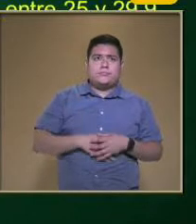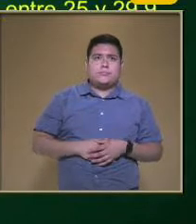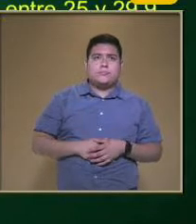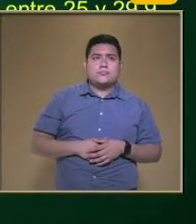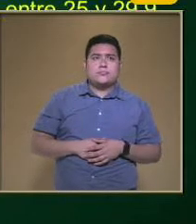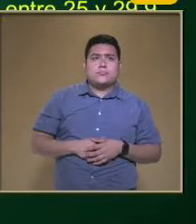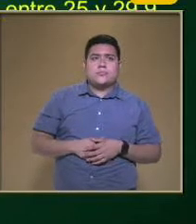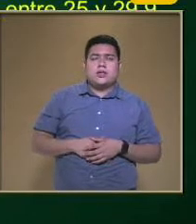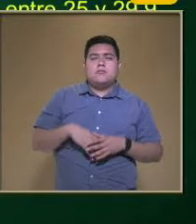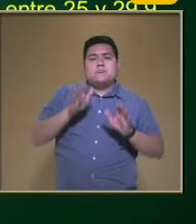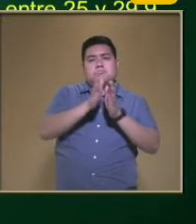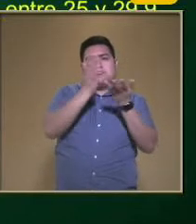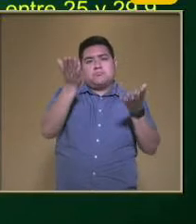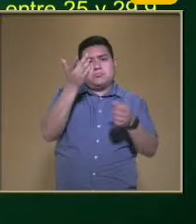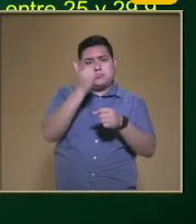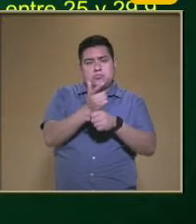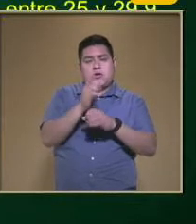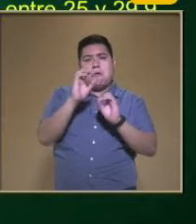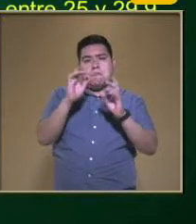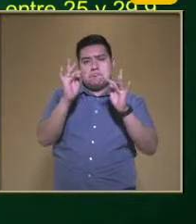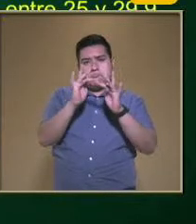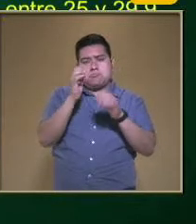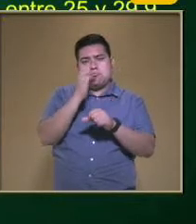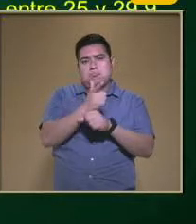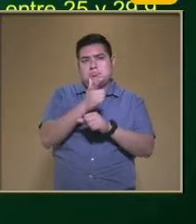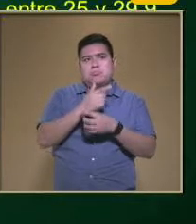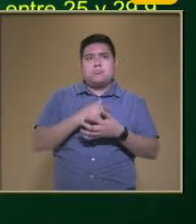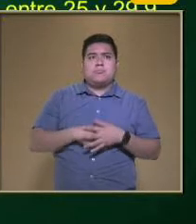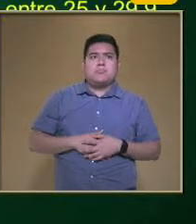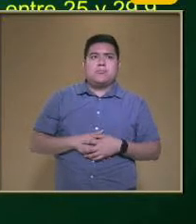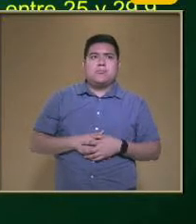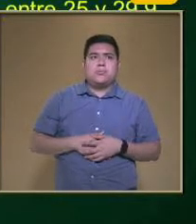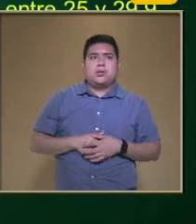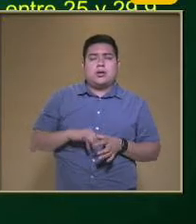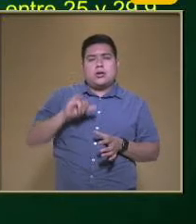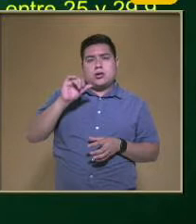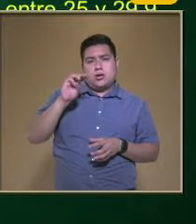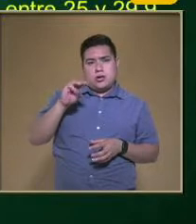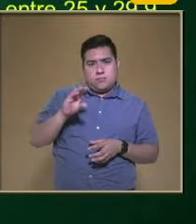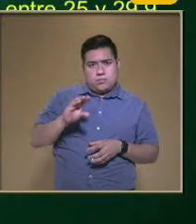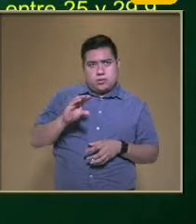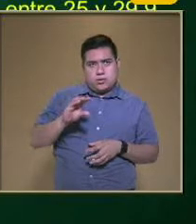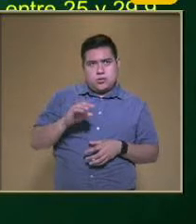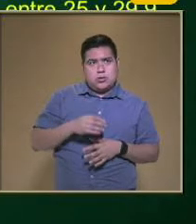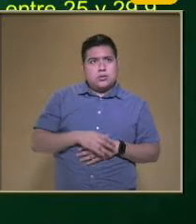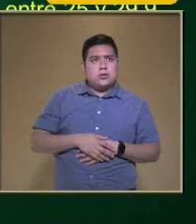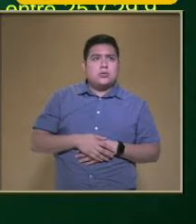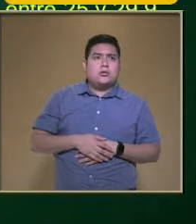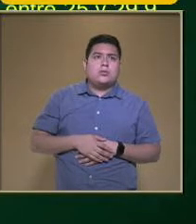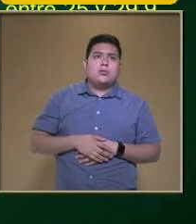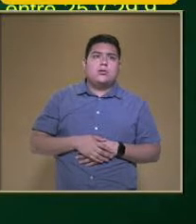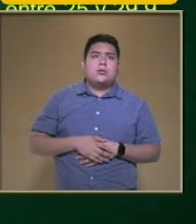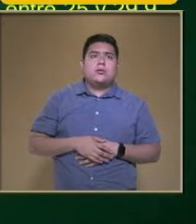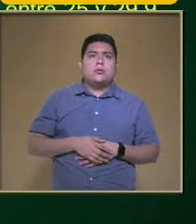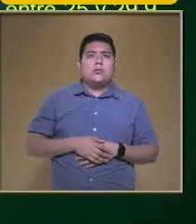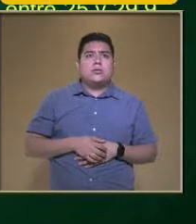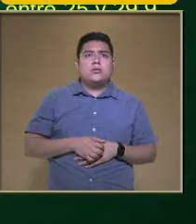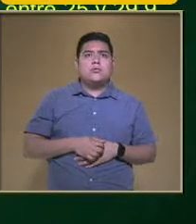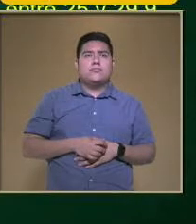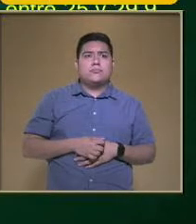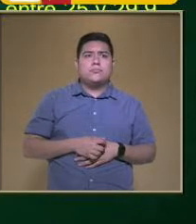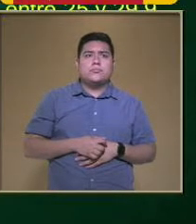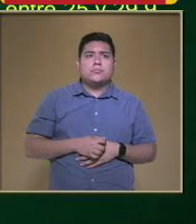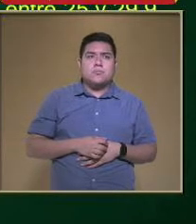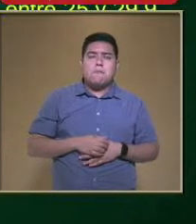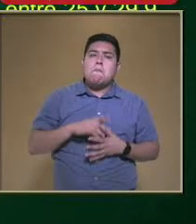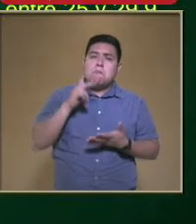Encontrar en tus libros O en el internet Y aquí indica Que por ejemplo Ese índice de masa corporal 21.33 Se encuentra Dentro de